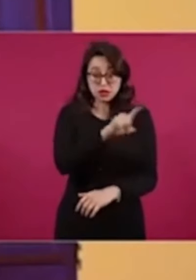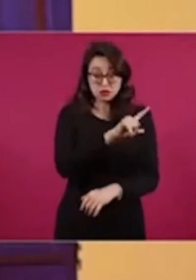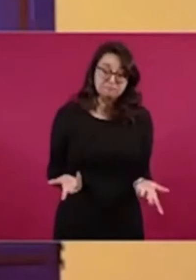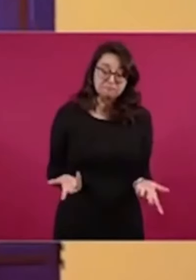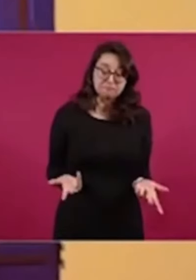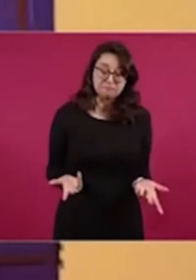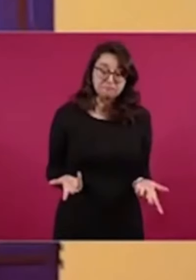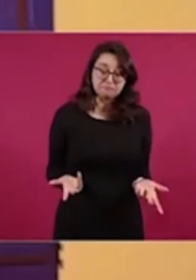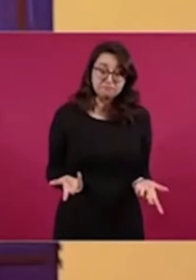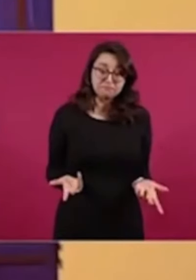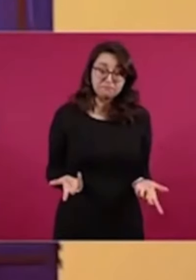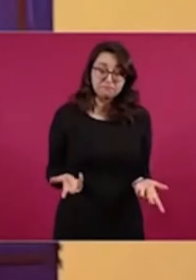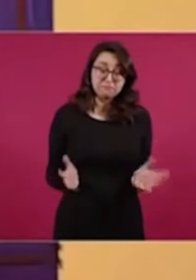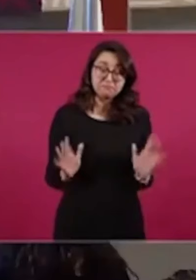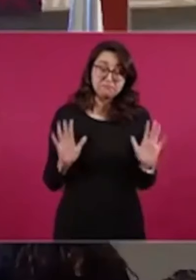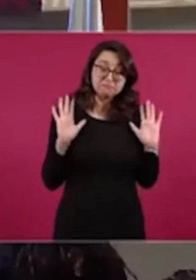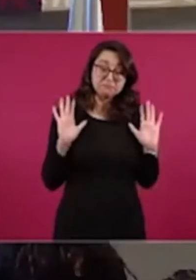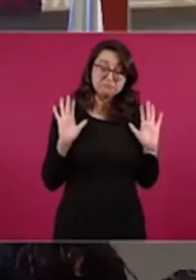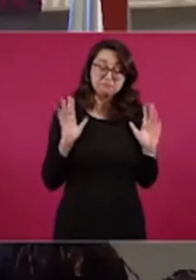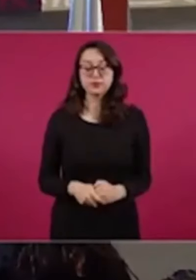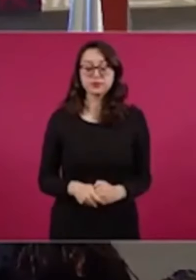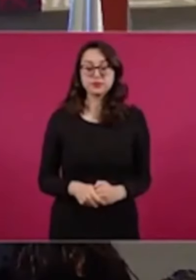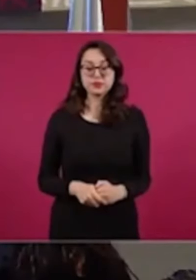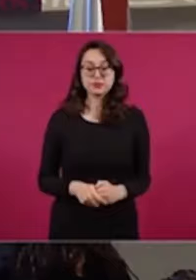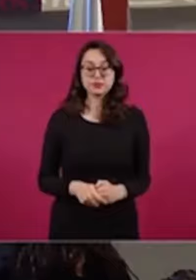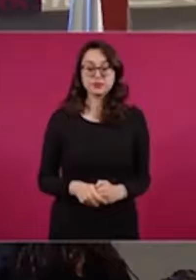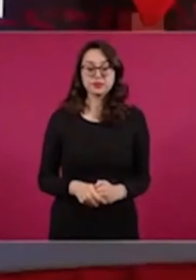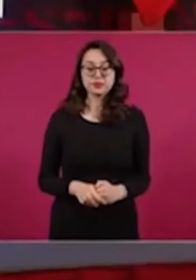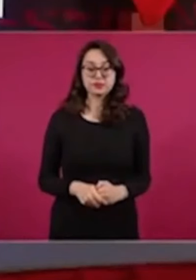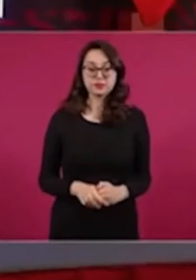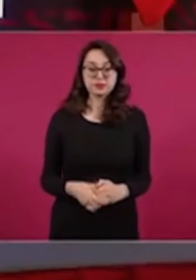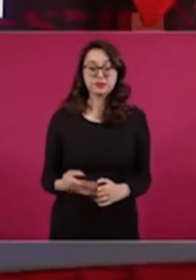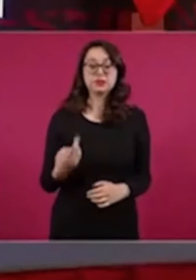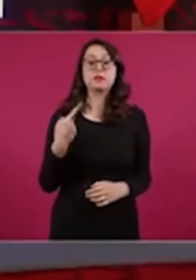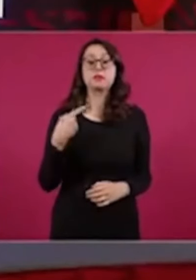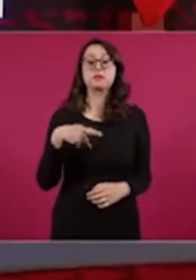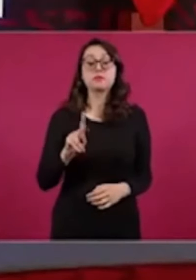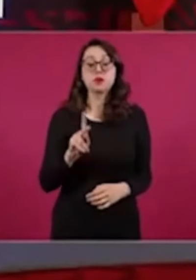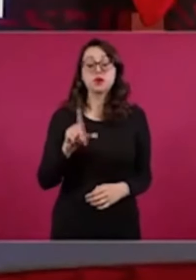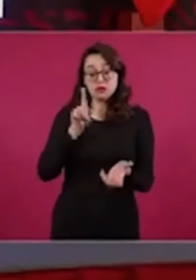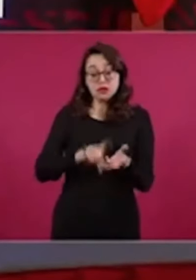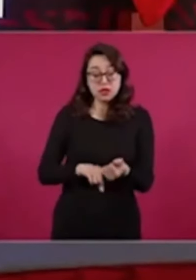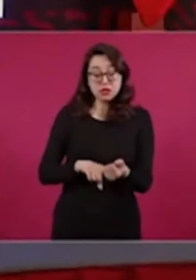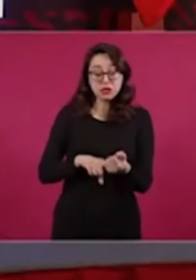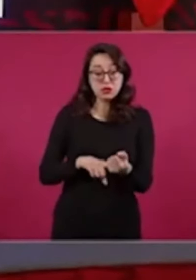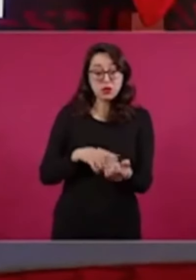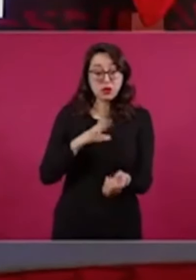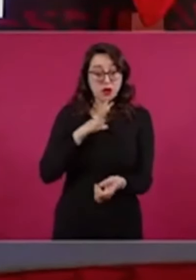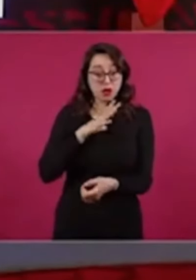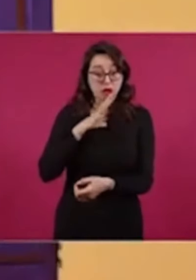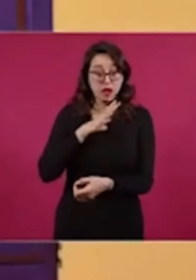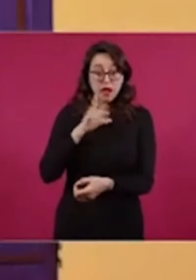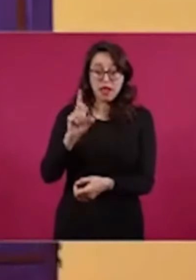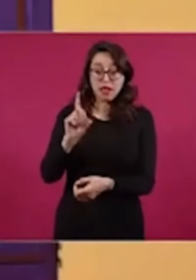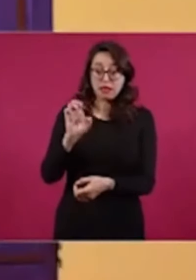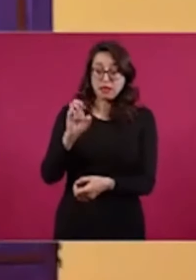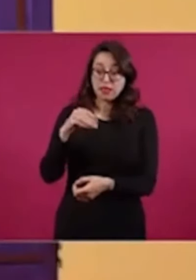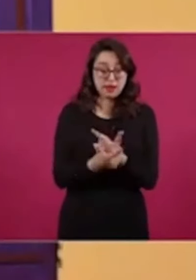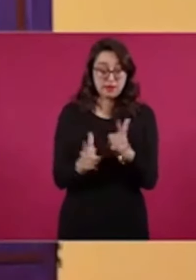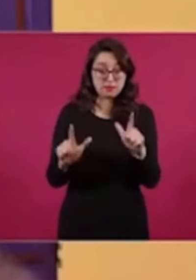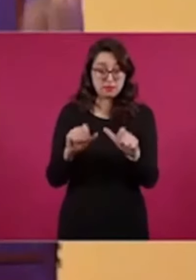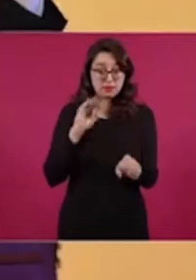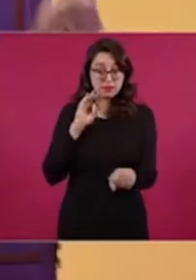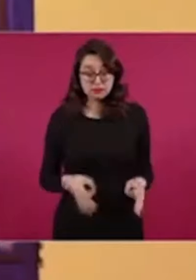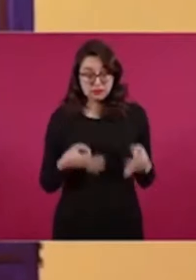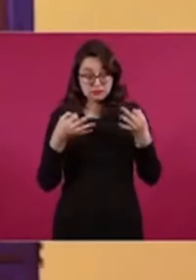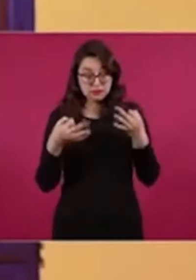transparencia, es su asunto. Pero cualquier gobierno democrático, defensor de las libertades,